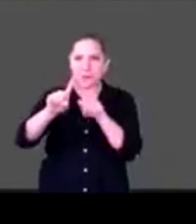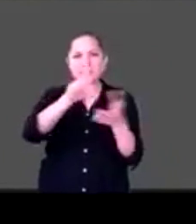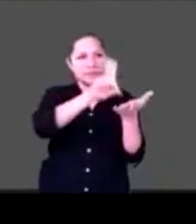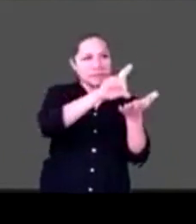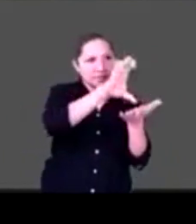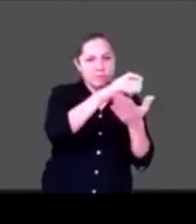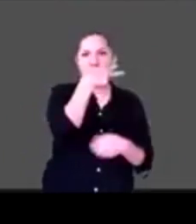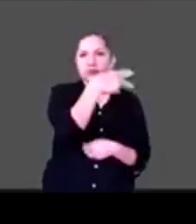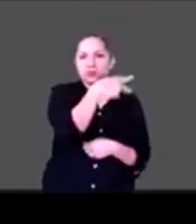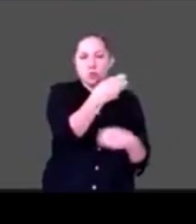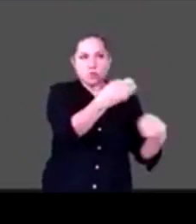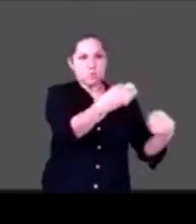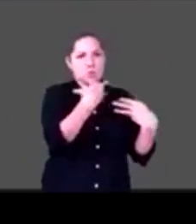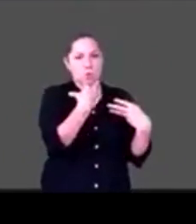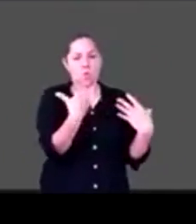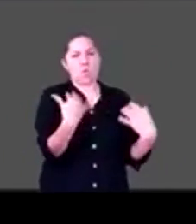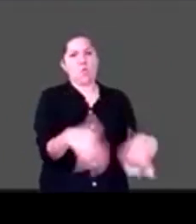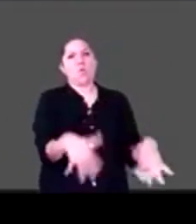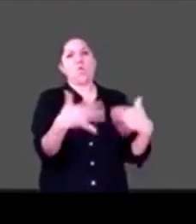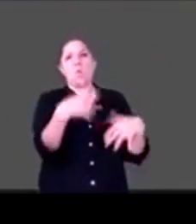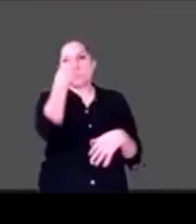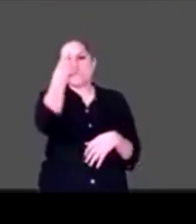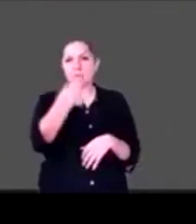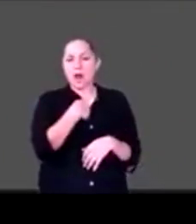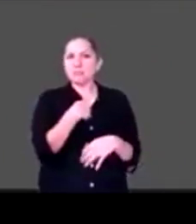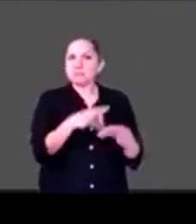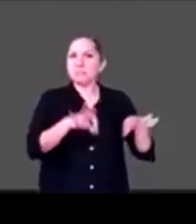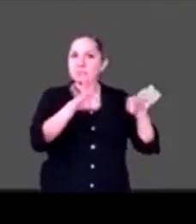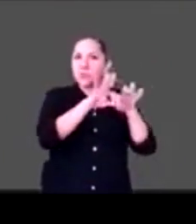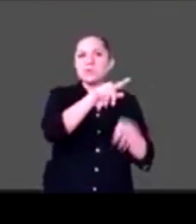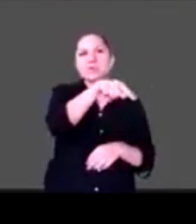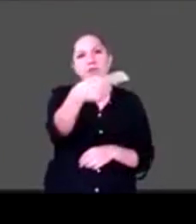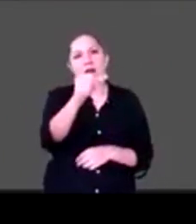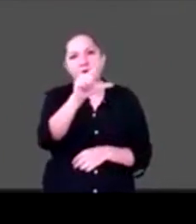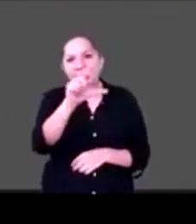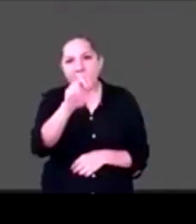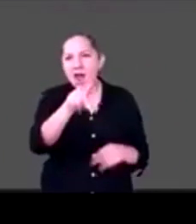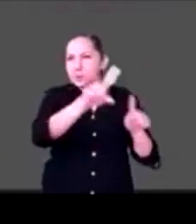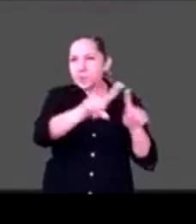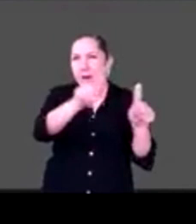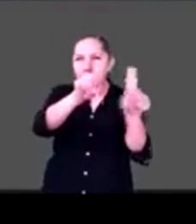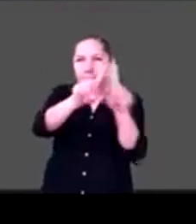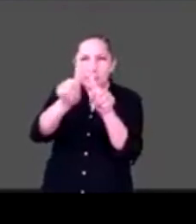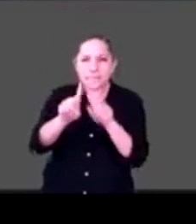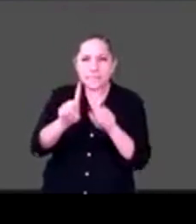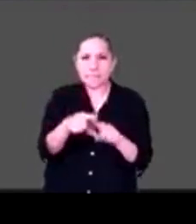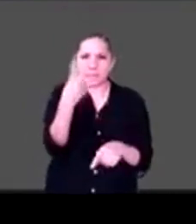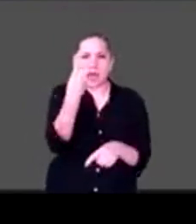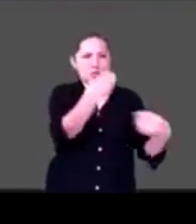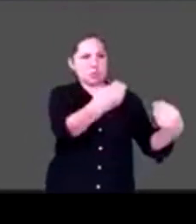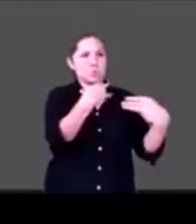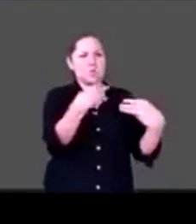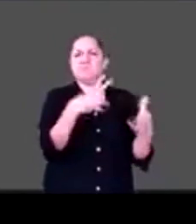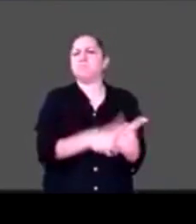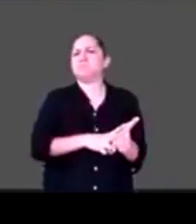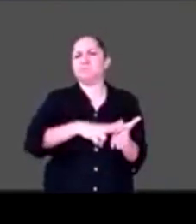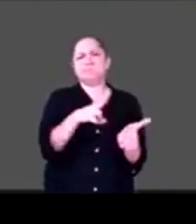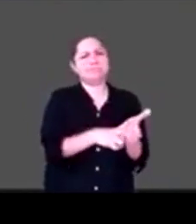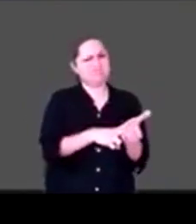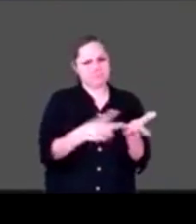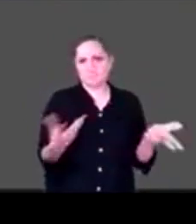que pueden tener una diversidad de pensamiento. Yo creo que esa es la inclusión educativa y creo que cuando un maestro o maestra es así